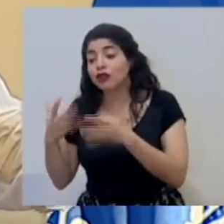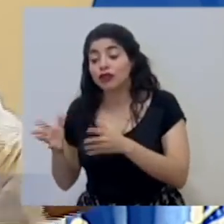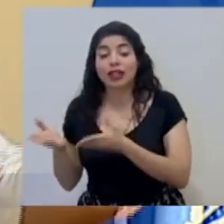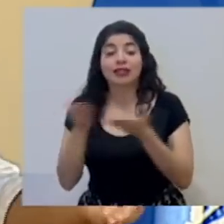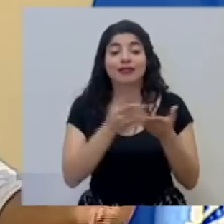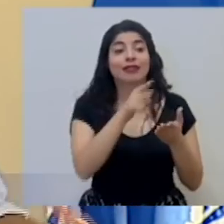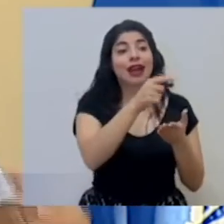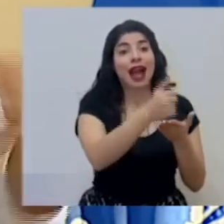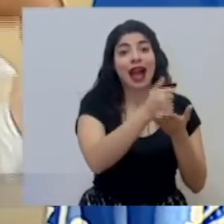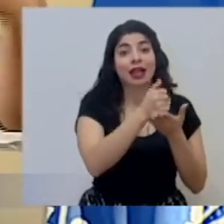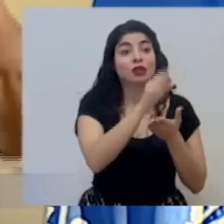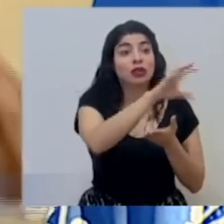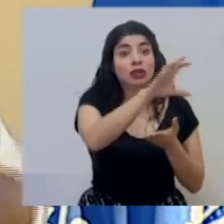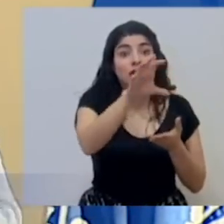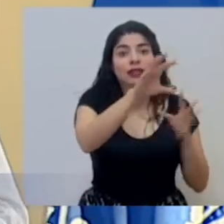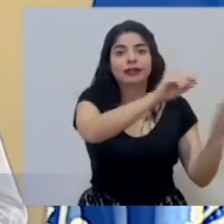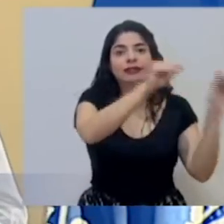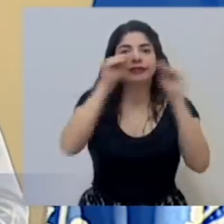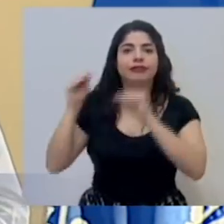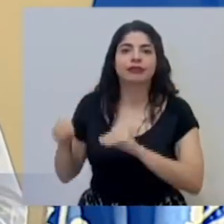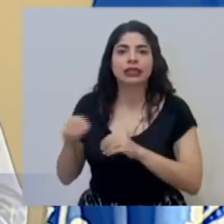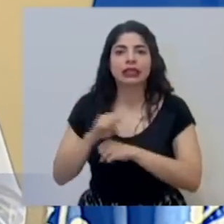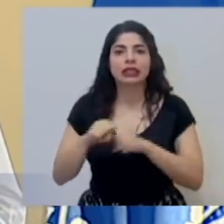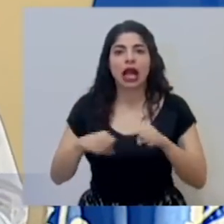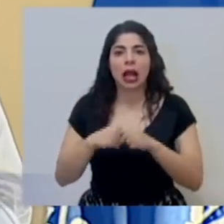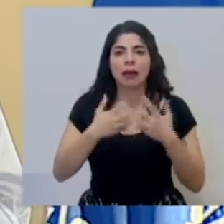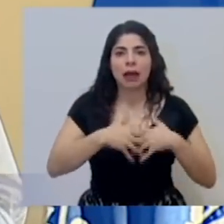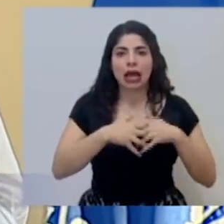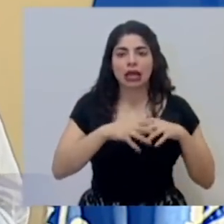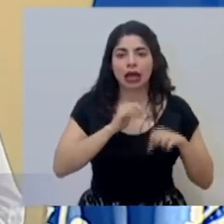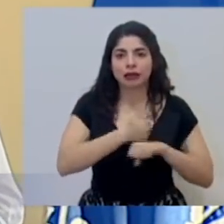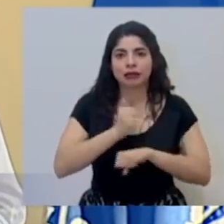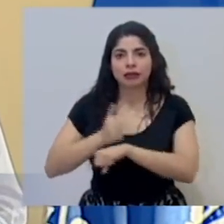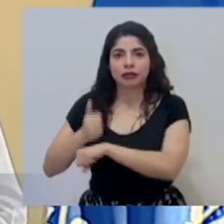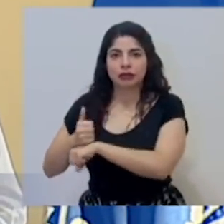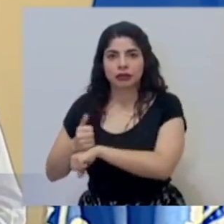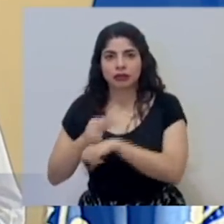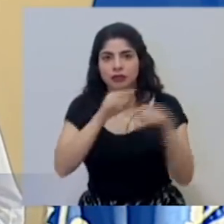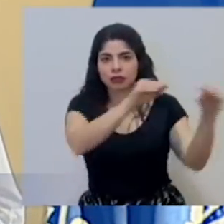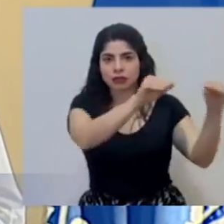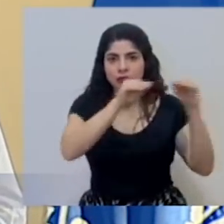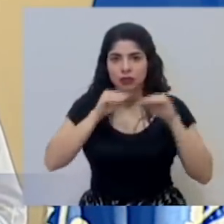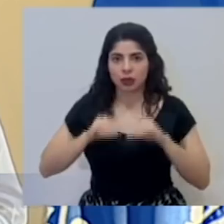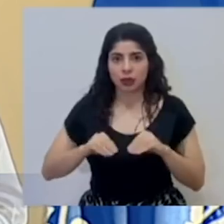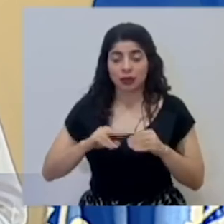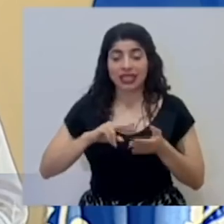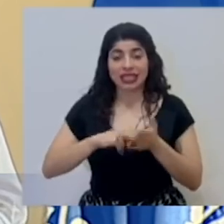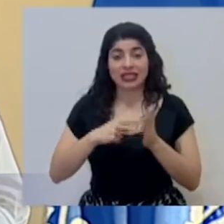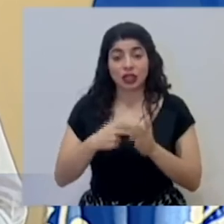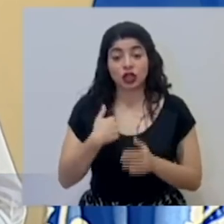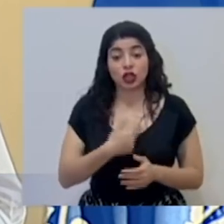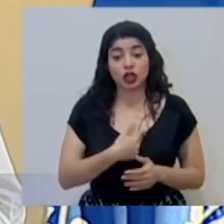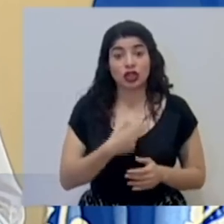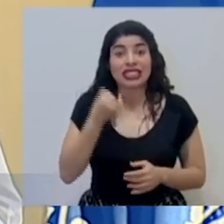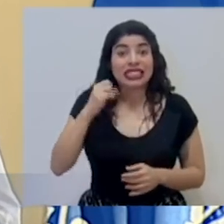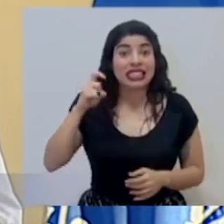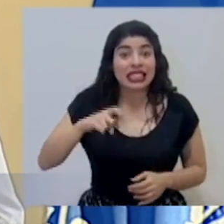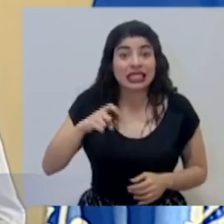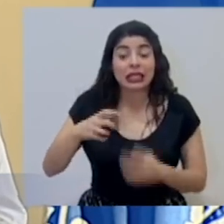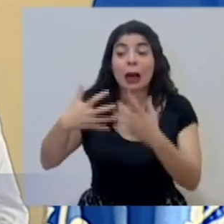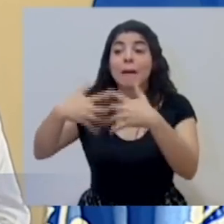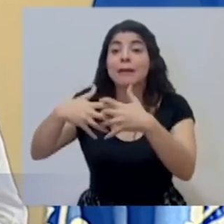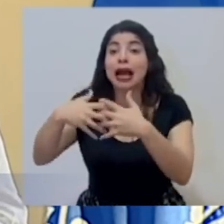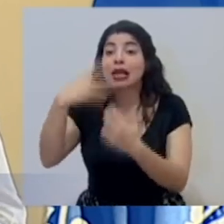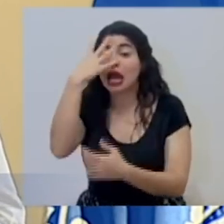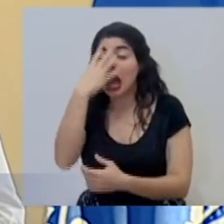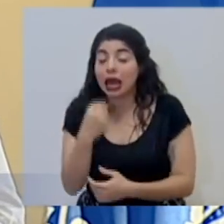de operaciones y moverlo a salón. En caso necesario, nosotros vamos a agarrar máquinas de anestesia